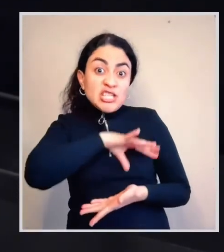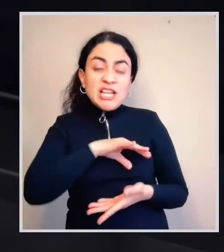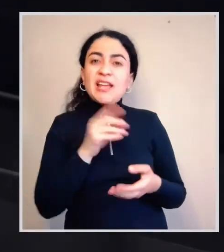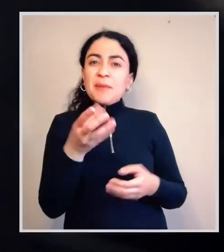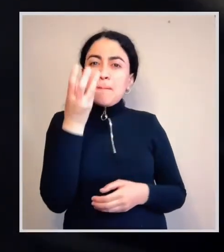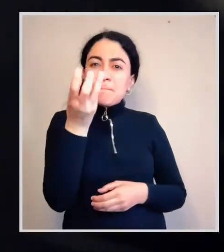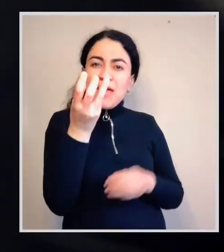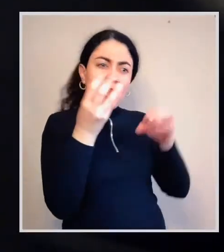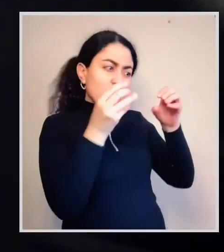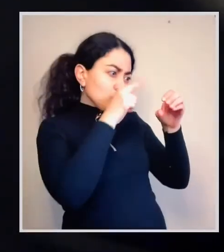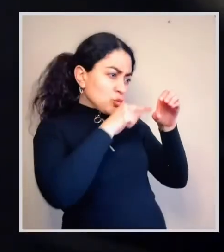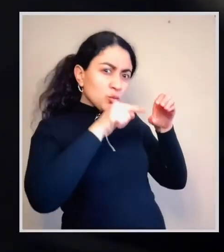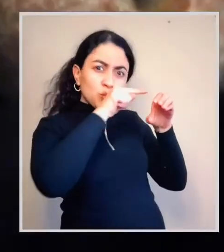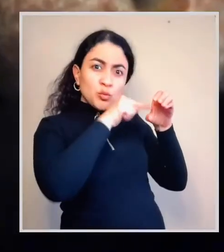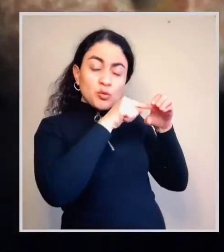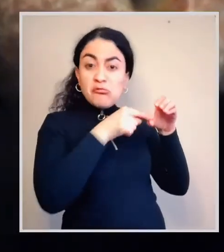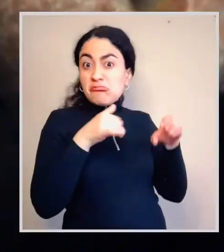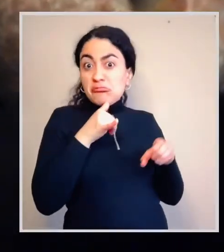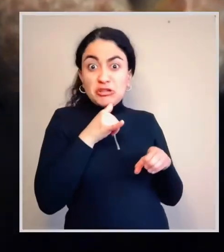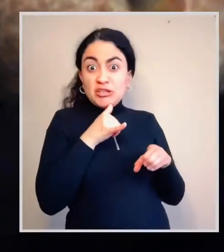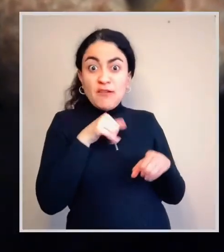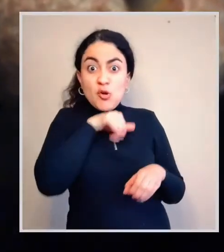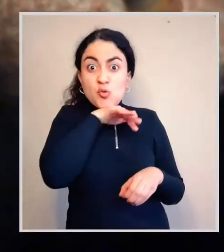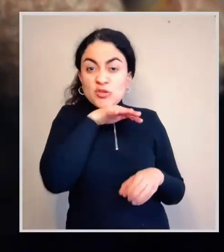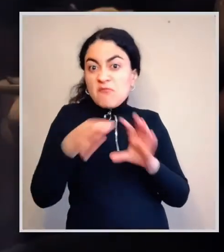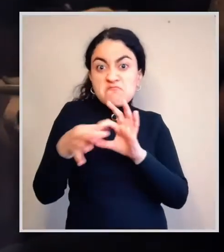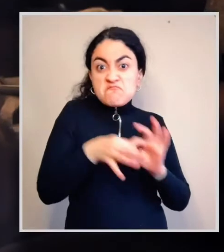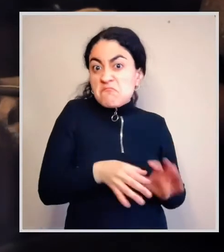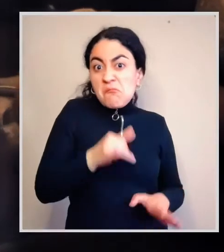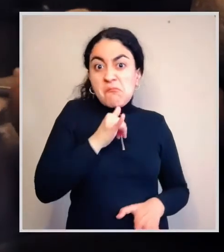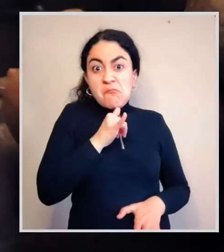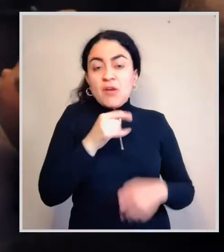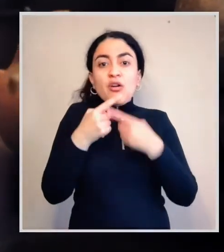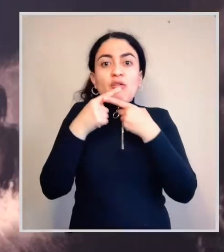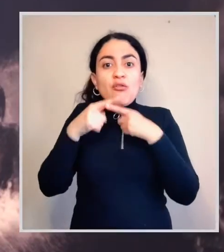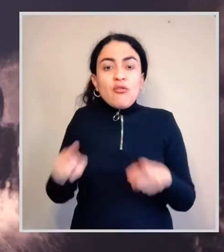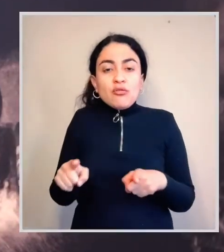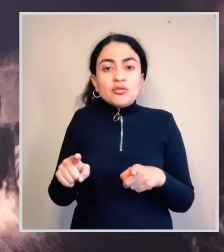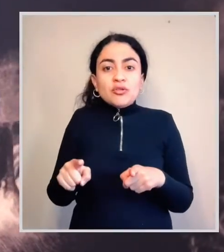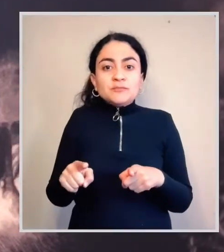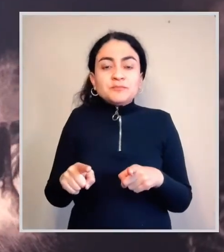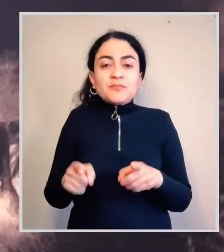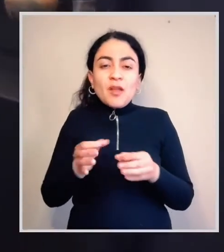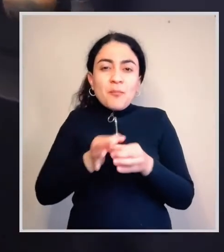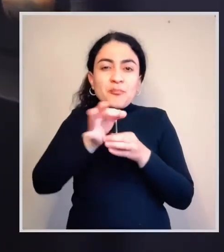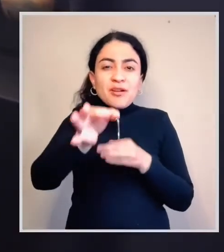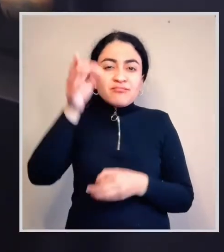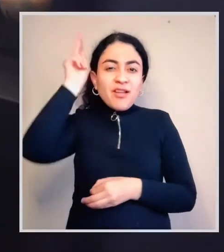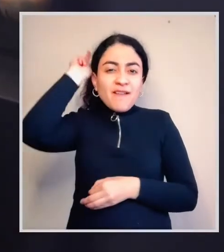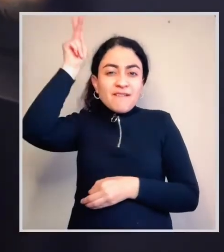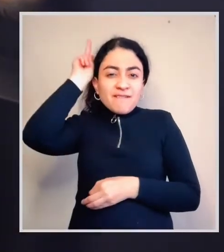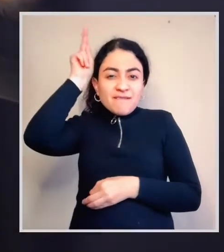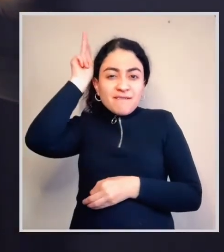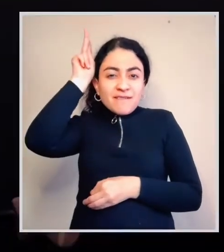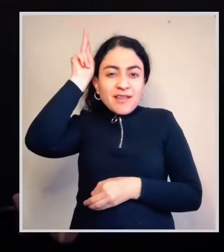piedras horadadas del periodo arcaico, de función desconocida. En el periodo siguiente, alfarero temprano, la tradición